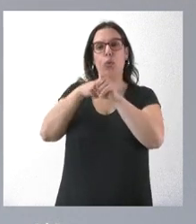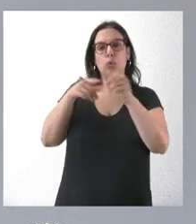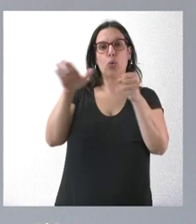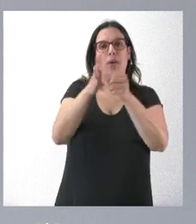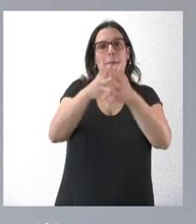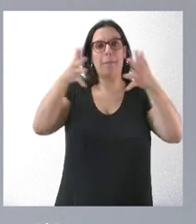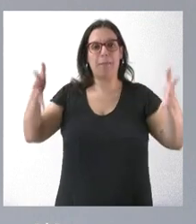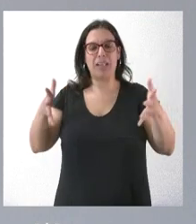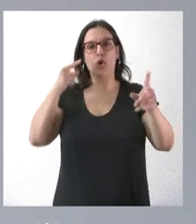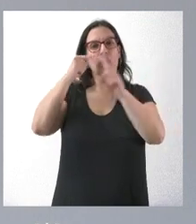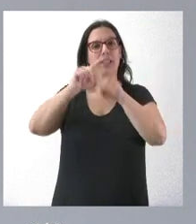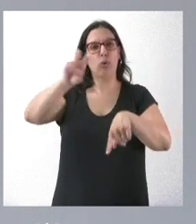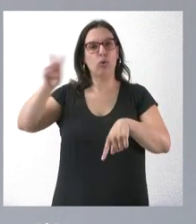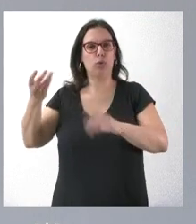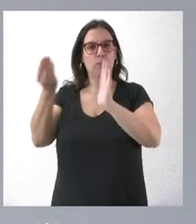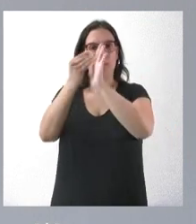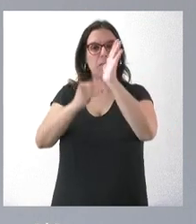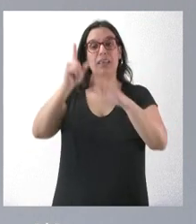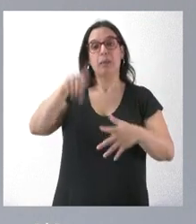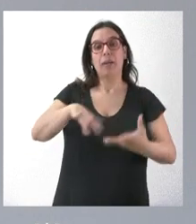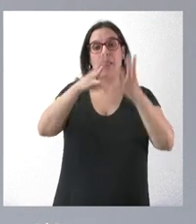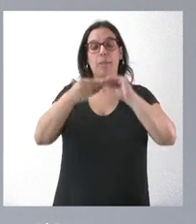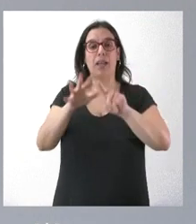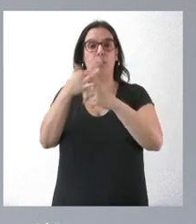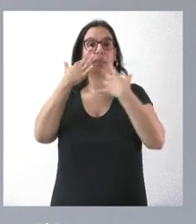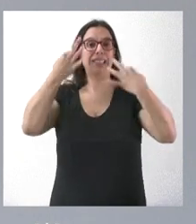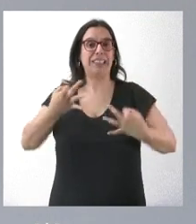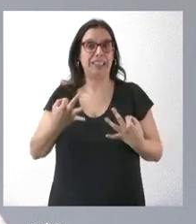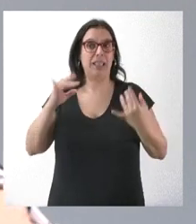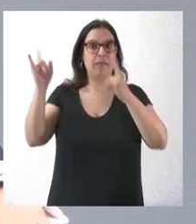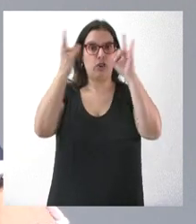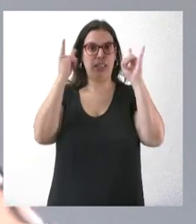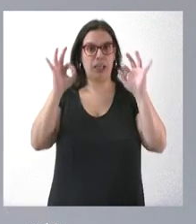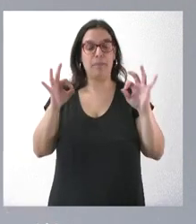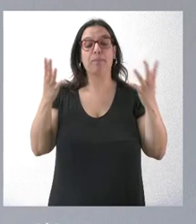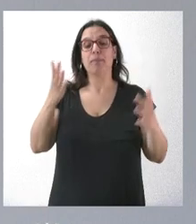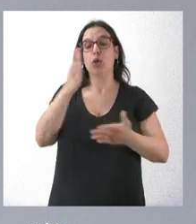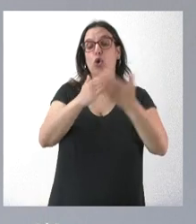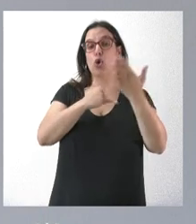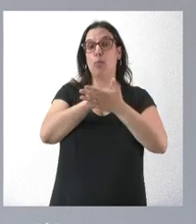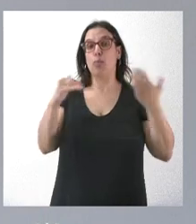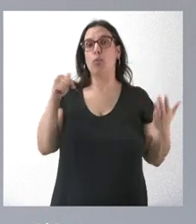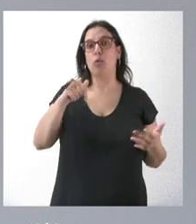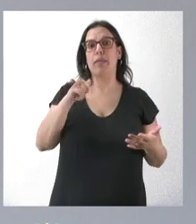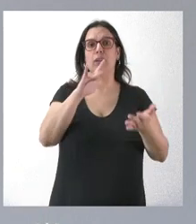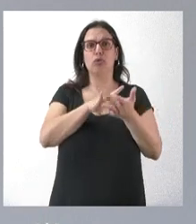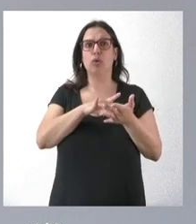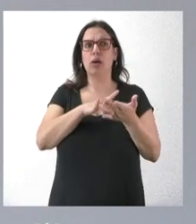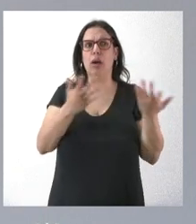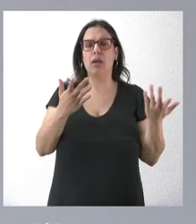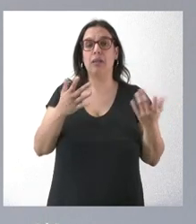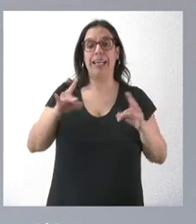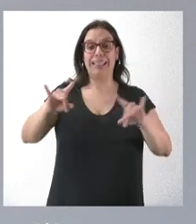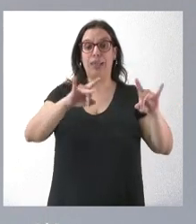finalidades y también para adaptarlo a la nueva realidad forestal de la comunidad. Nuestra comunidad ha tenido un aumento importante de la